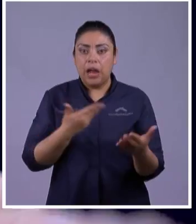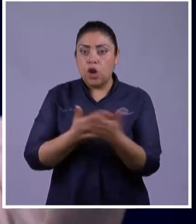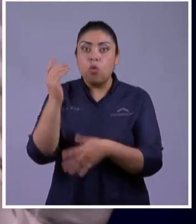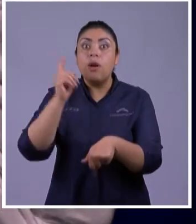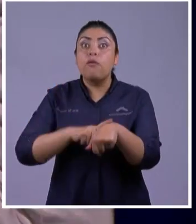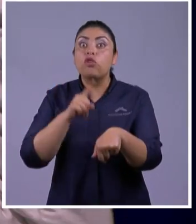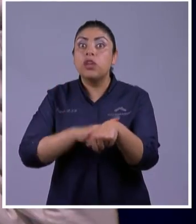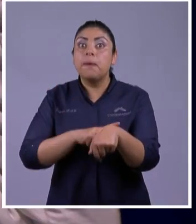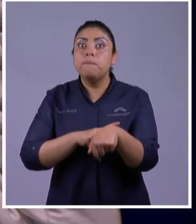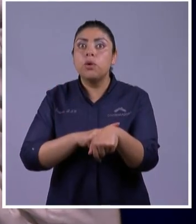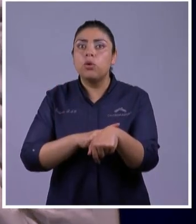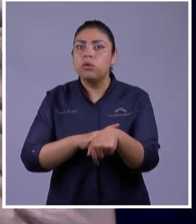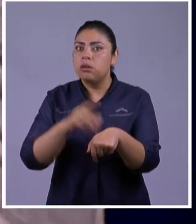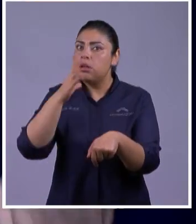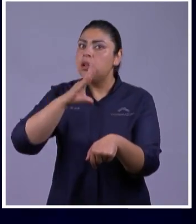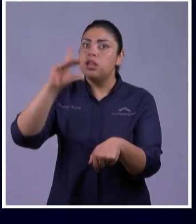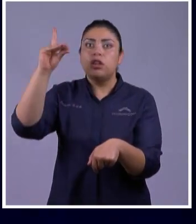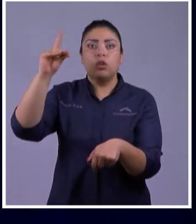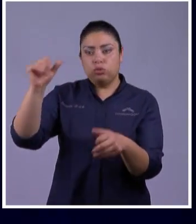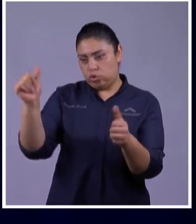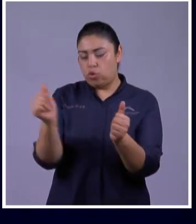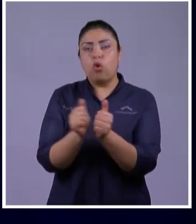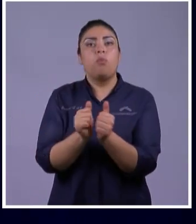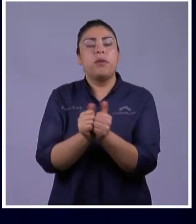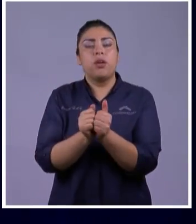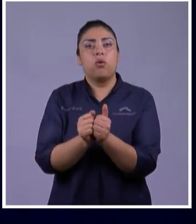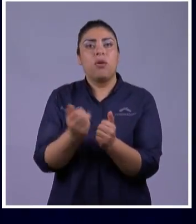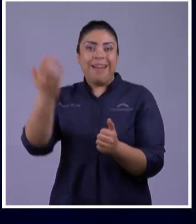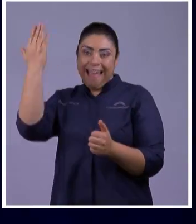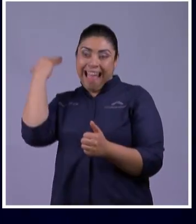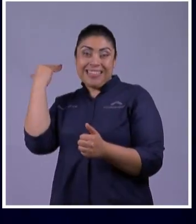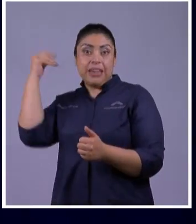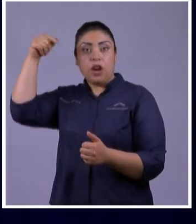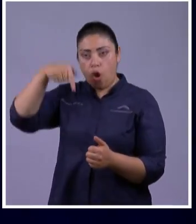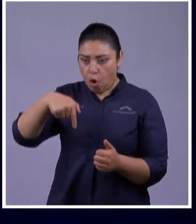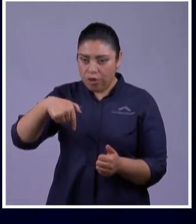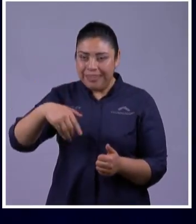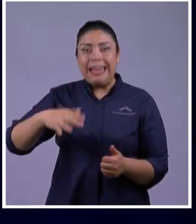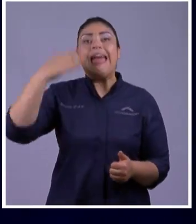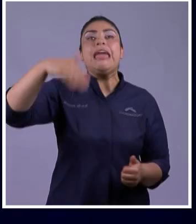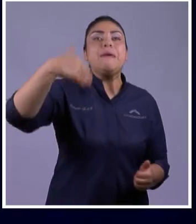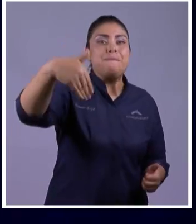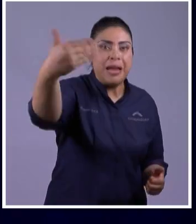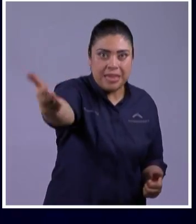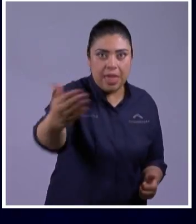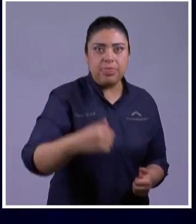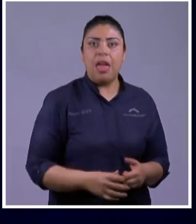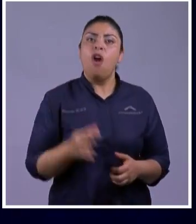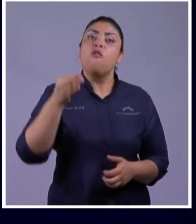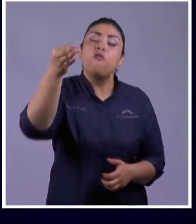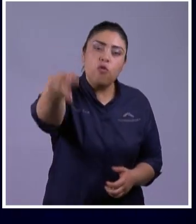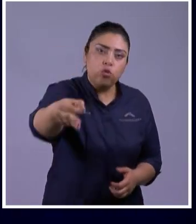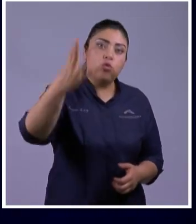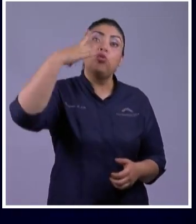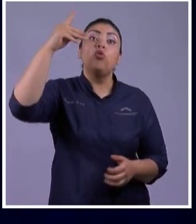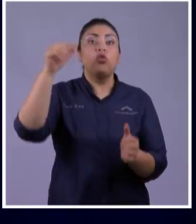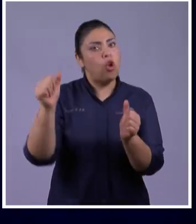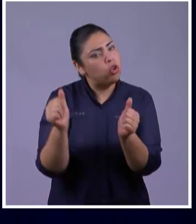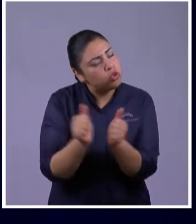El Dios Que Estuvo Con Israel En Egipto Es El Dios Que Estuvo En El Desierto Y El Dios Que Estuvo En La Tierra Prometida